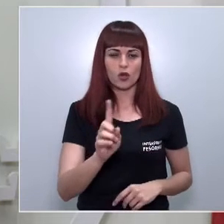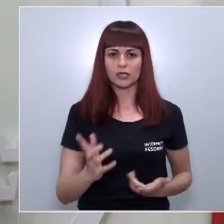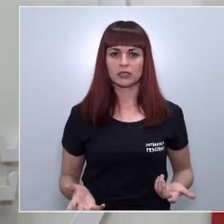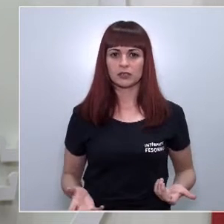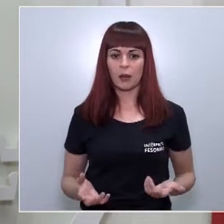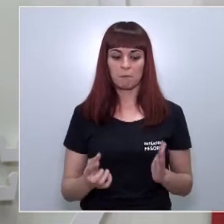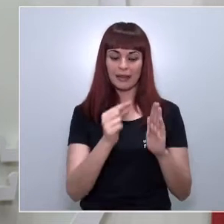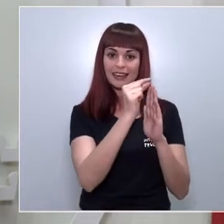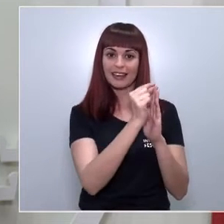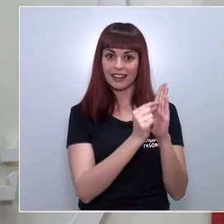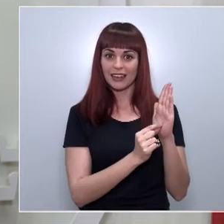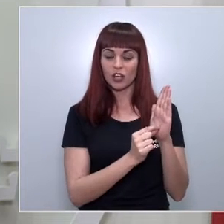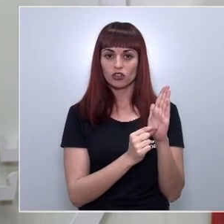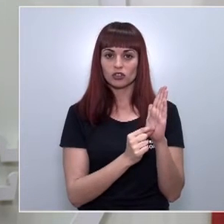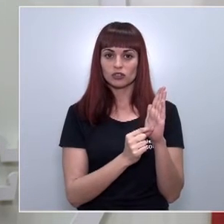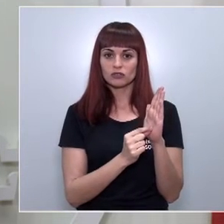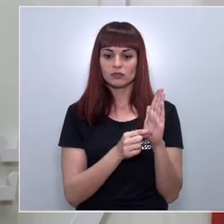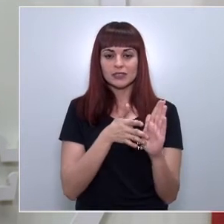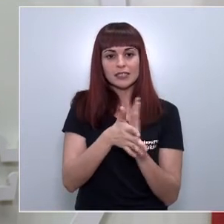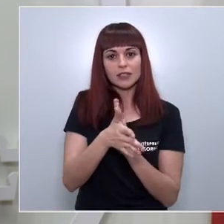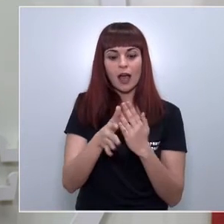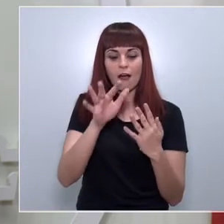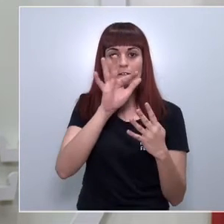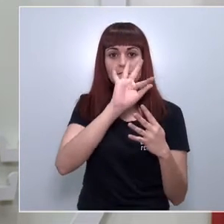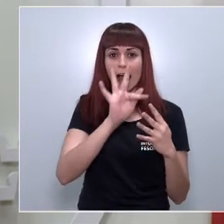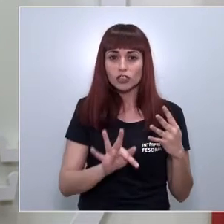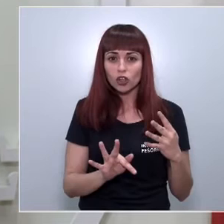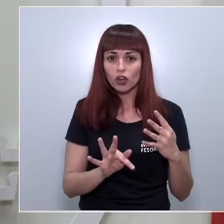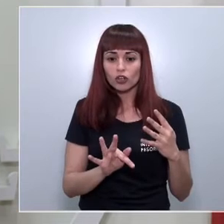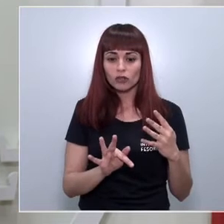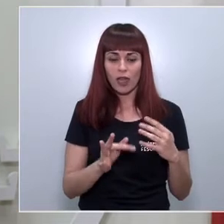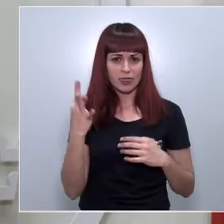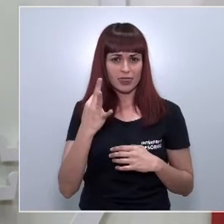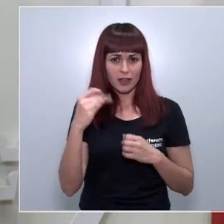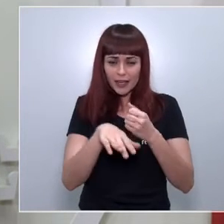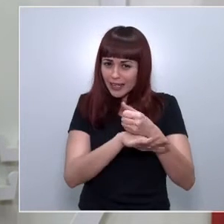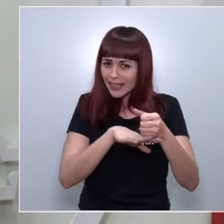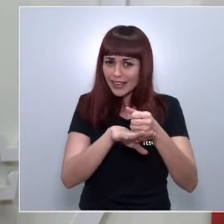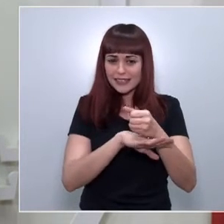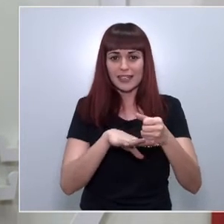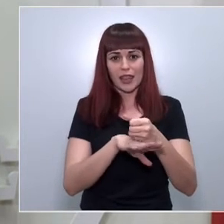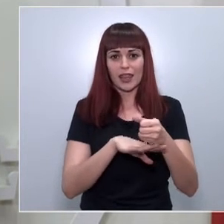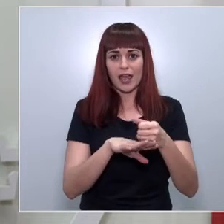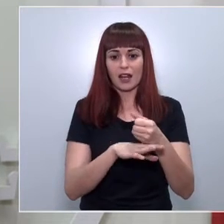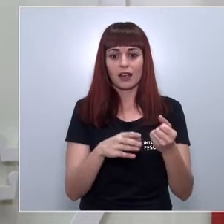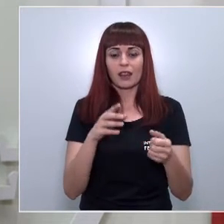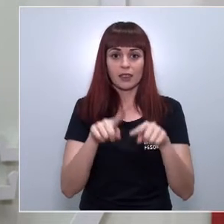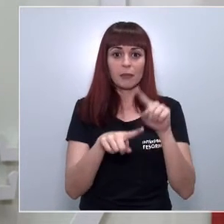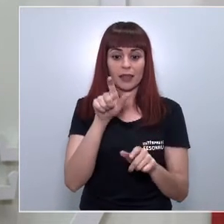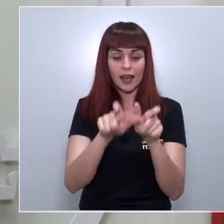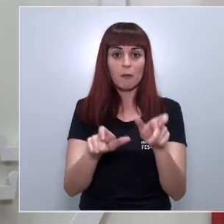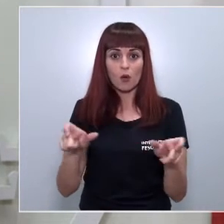Estos criterios minimizan el factor, un factor que debería ser esencial, que es el poblacional,